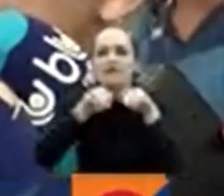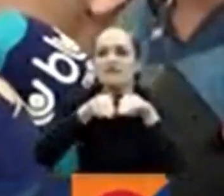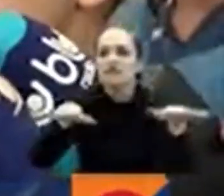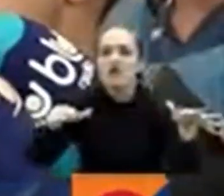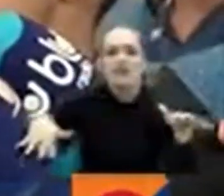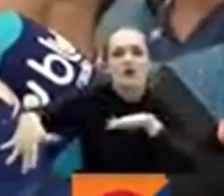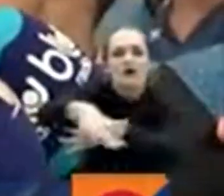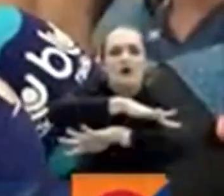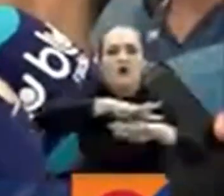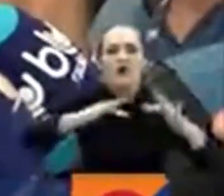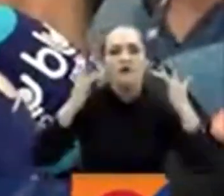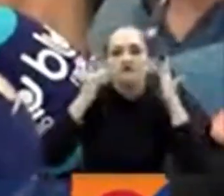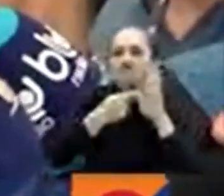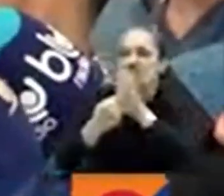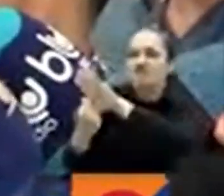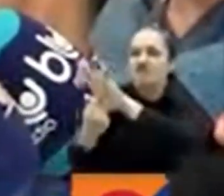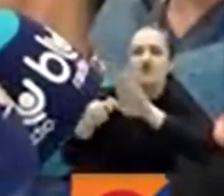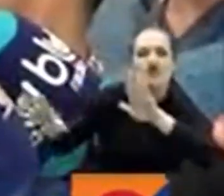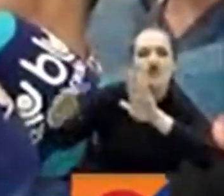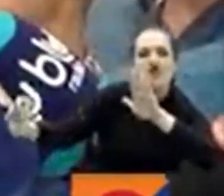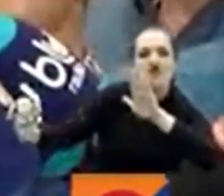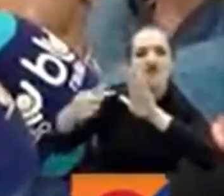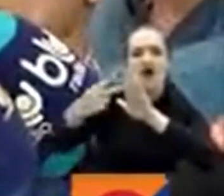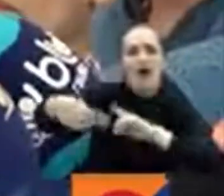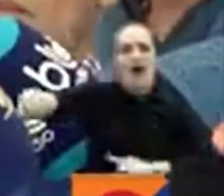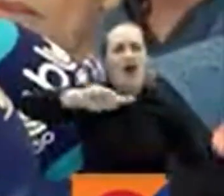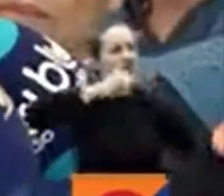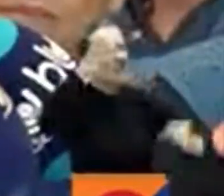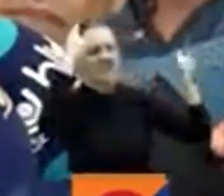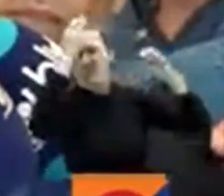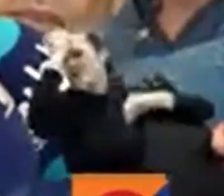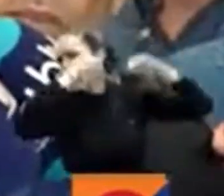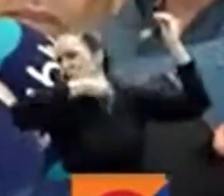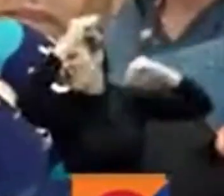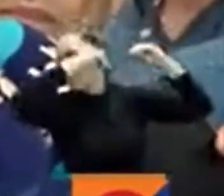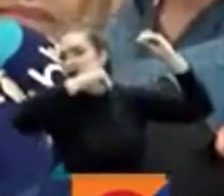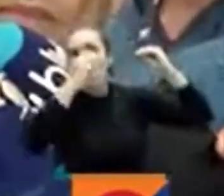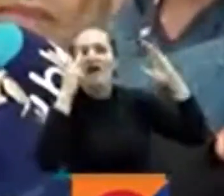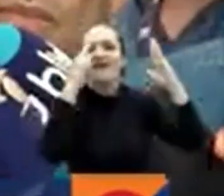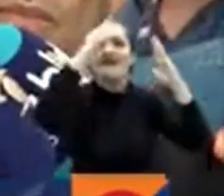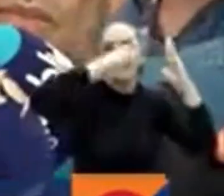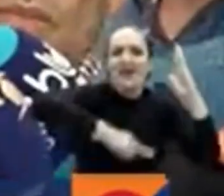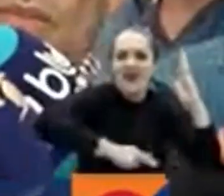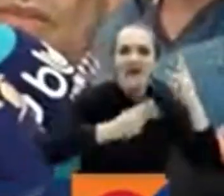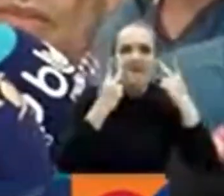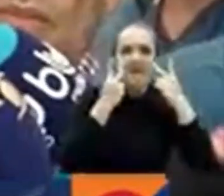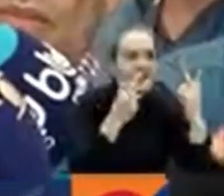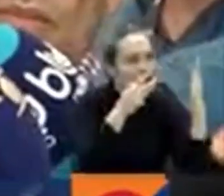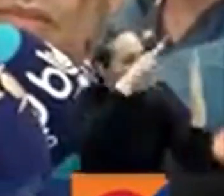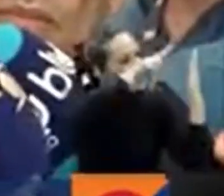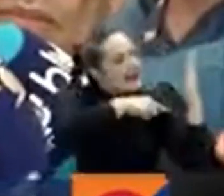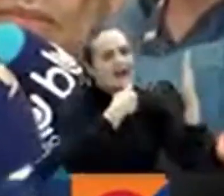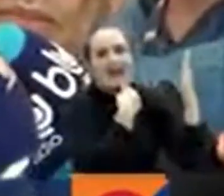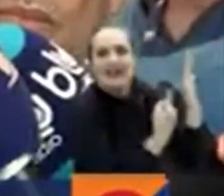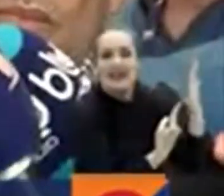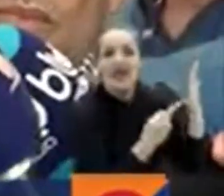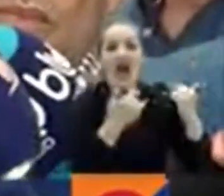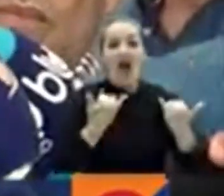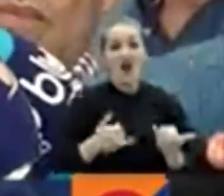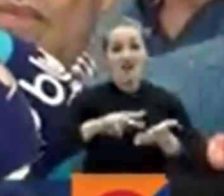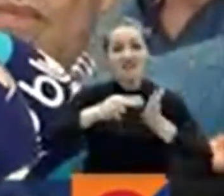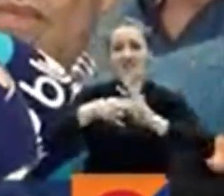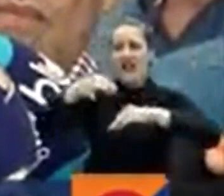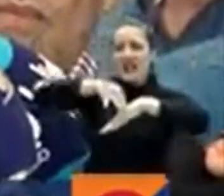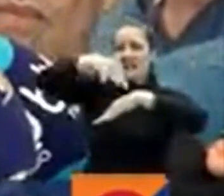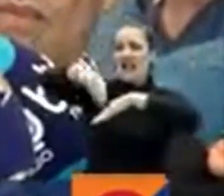transparente, para que toda la sociedad comprenda que no estamos hablando de un asunto de impunidad